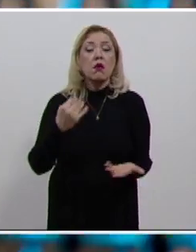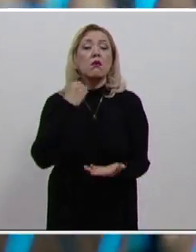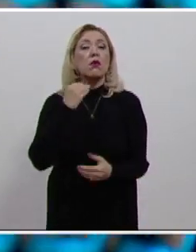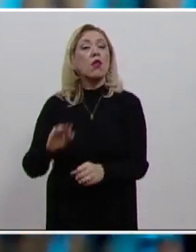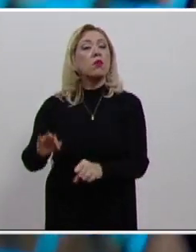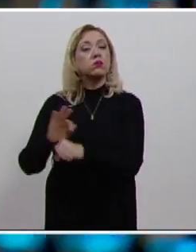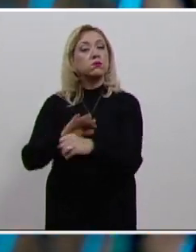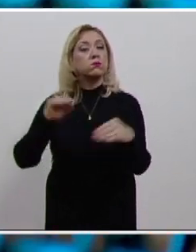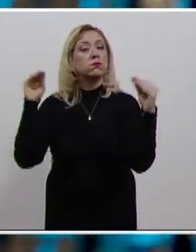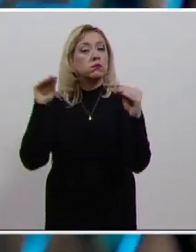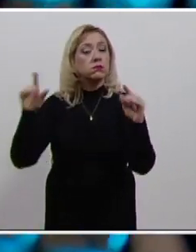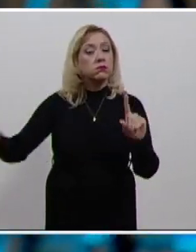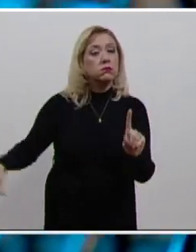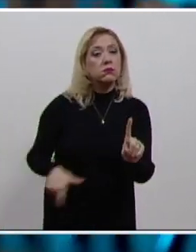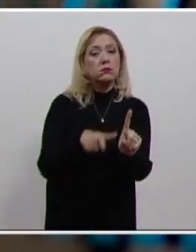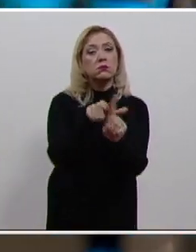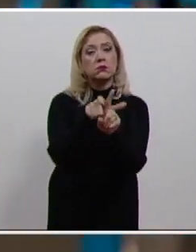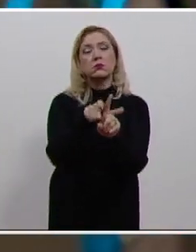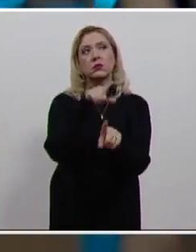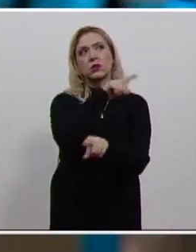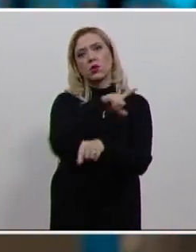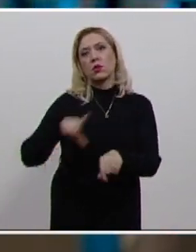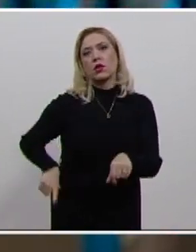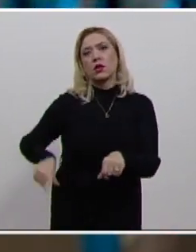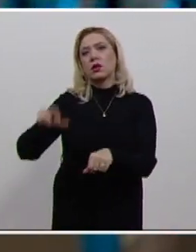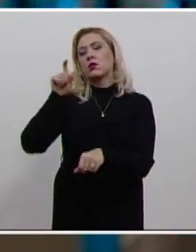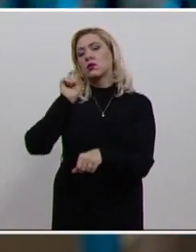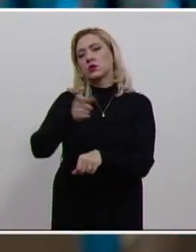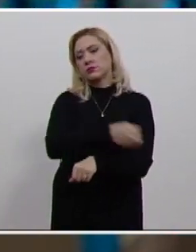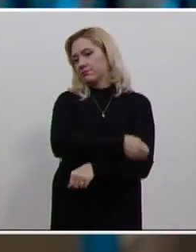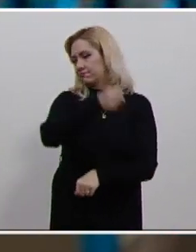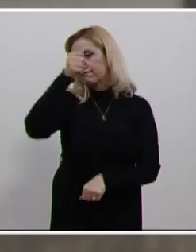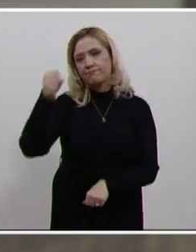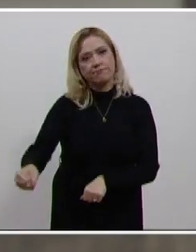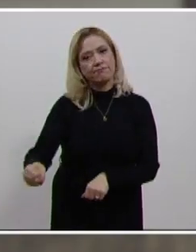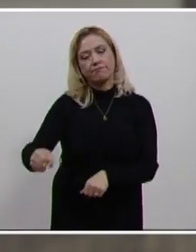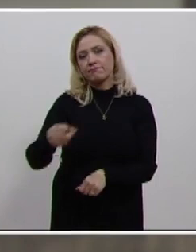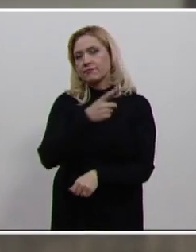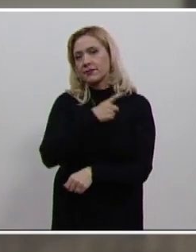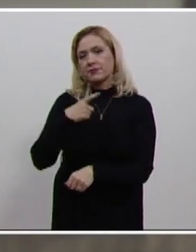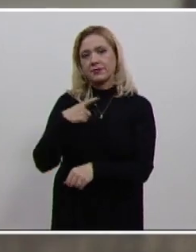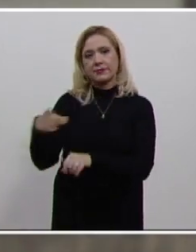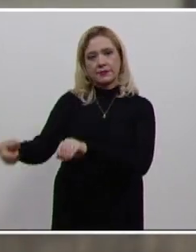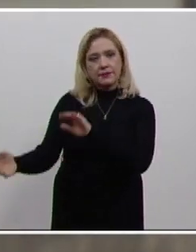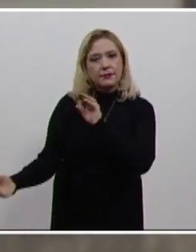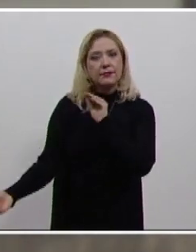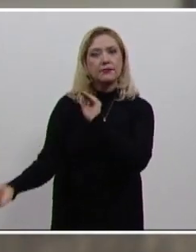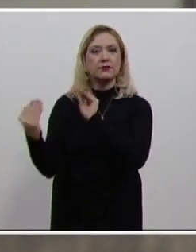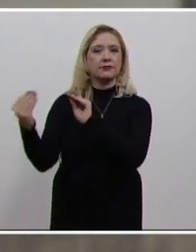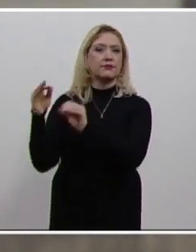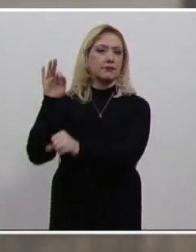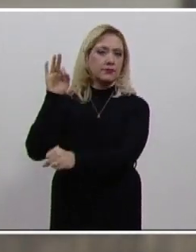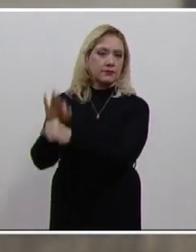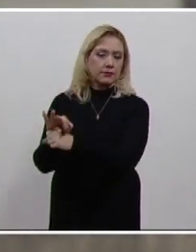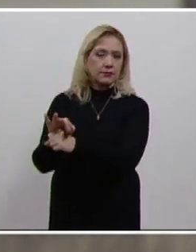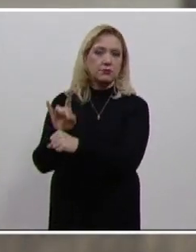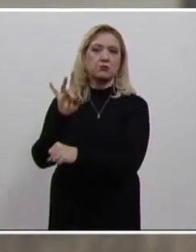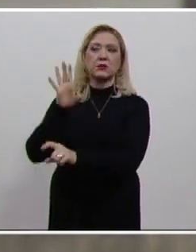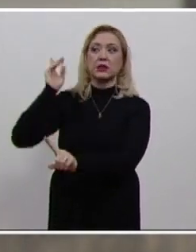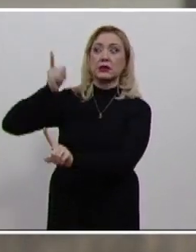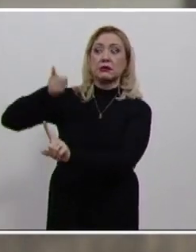el poder punitivo del Estado a través de un abogado que defiende a la persona imputada en un proceso